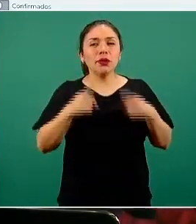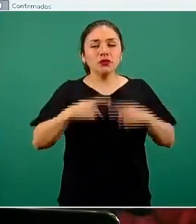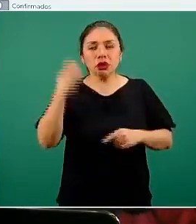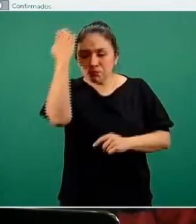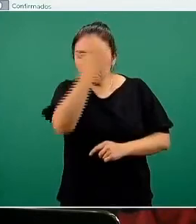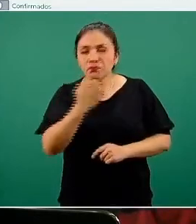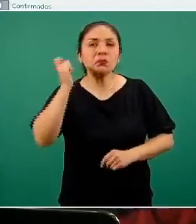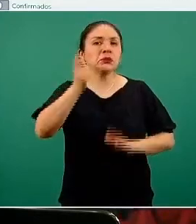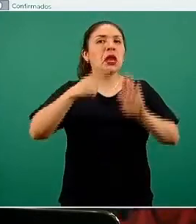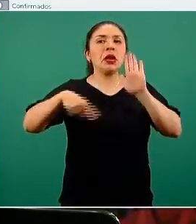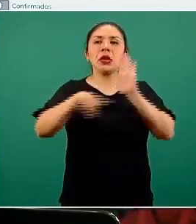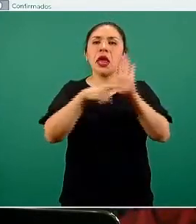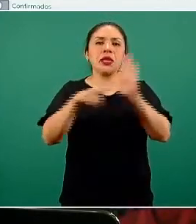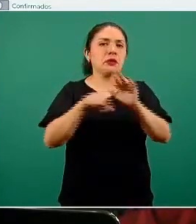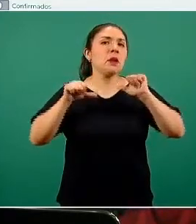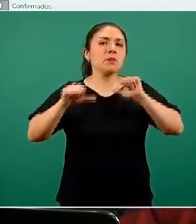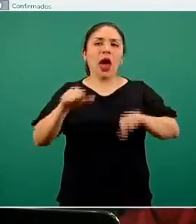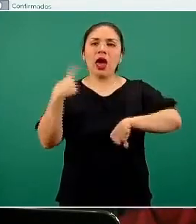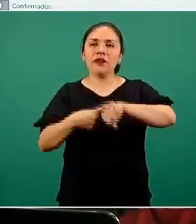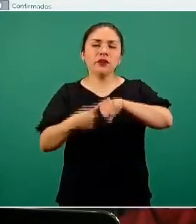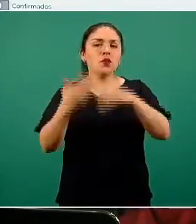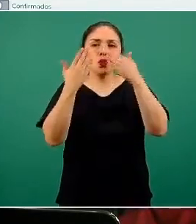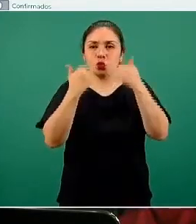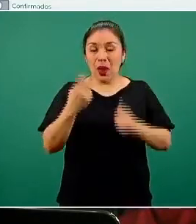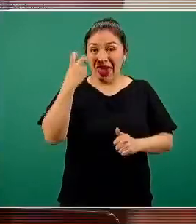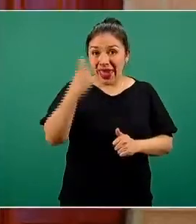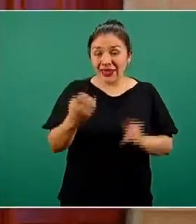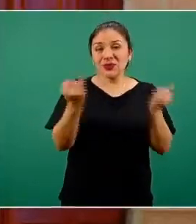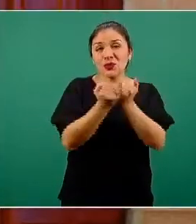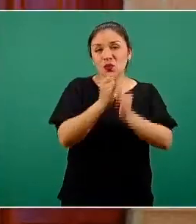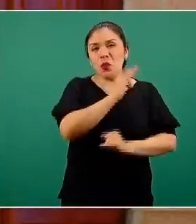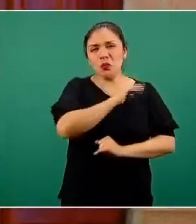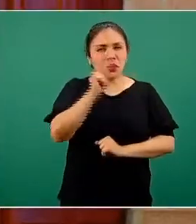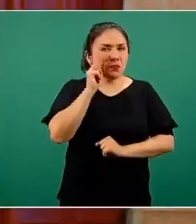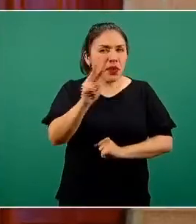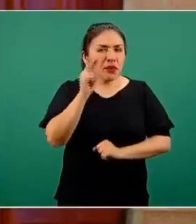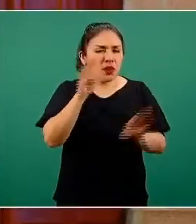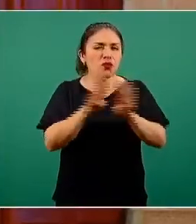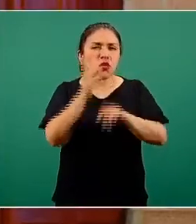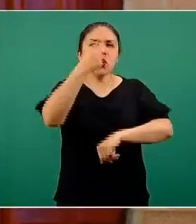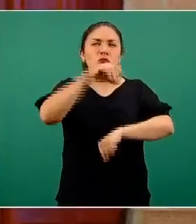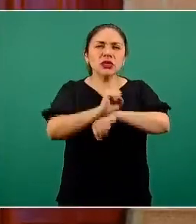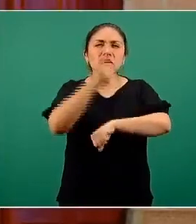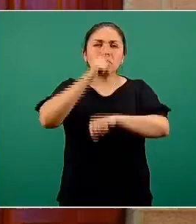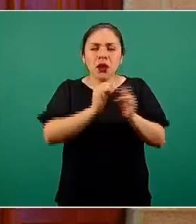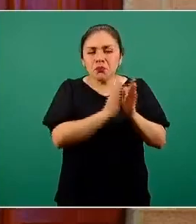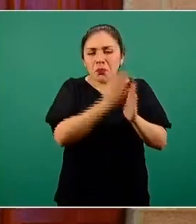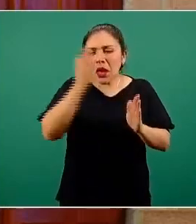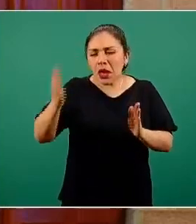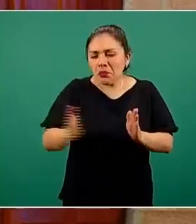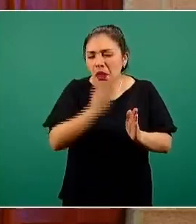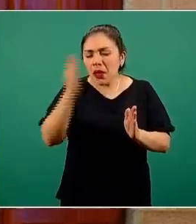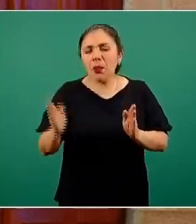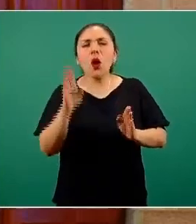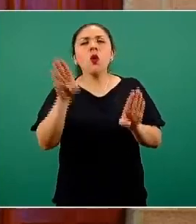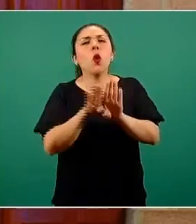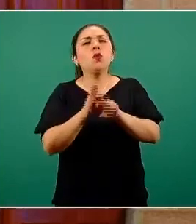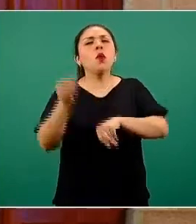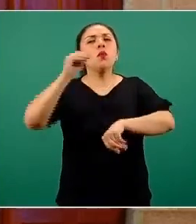negativos de estos datos. Entonces, podemos obtener también para cada una de las semanas epidemiológicas el comportamiento de la